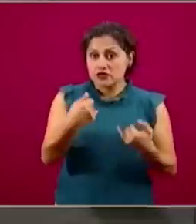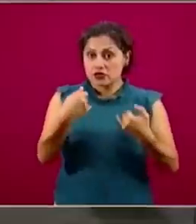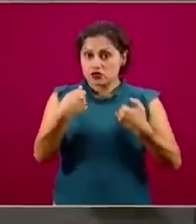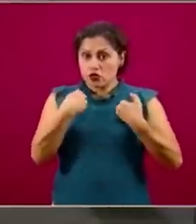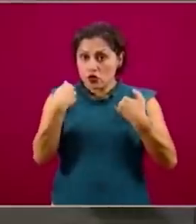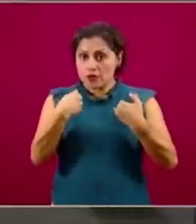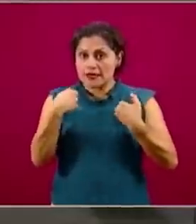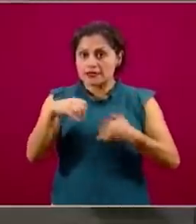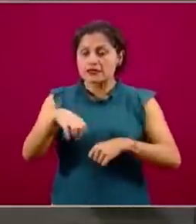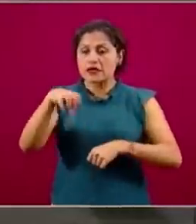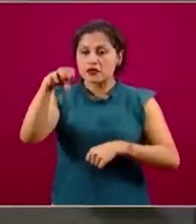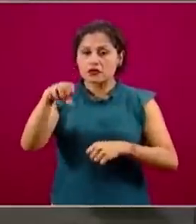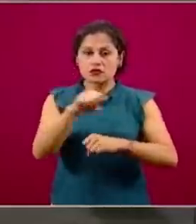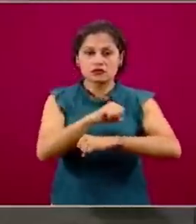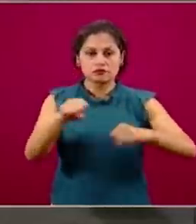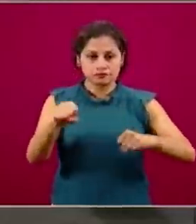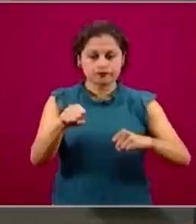todavía.